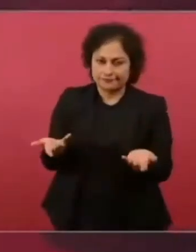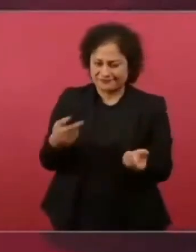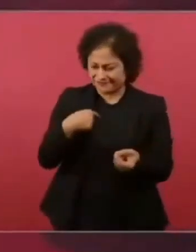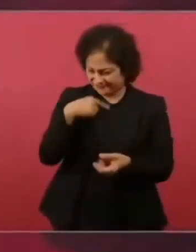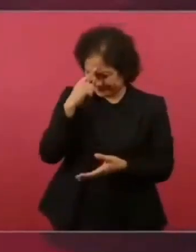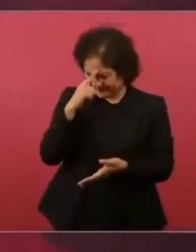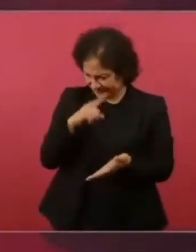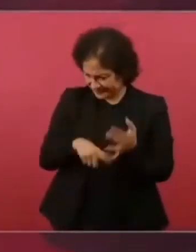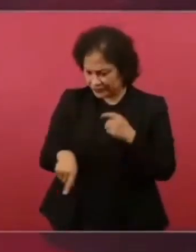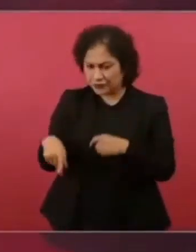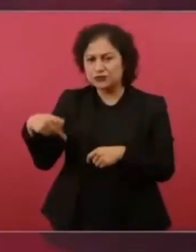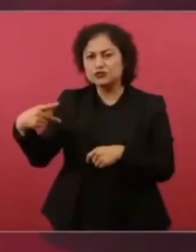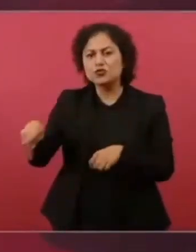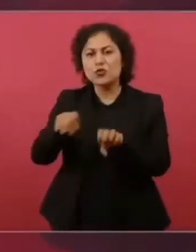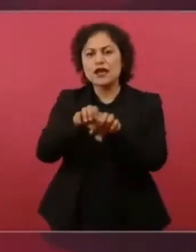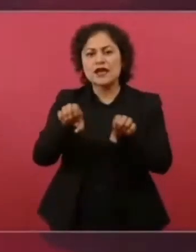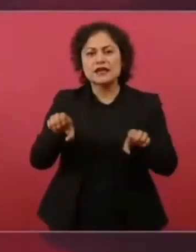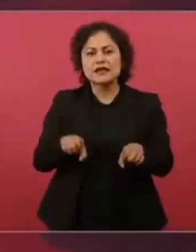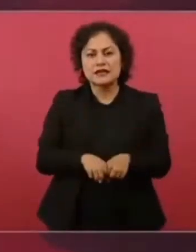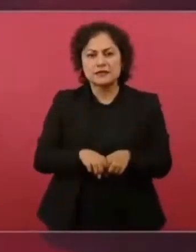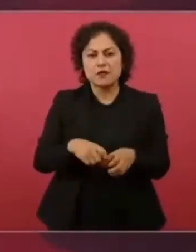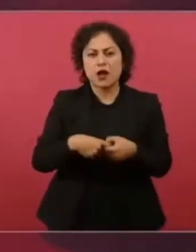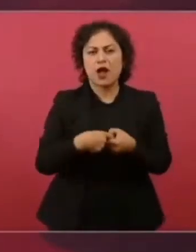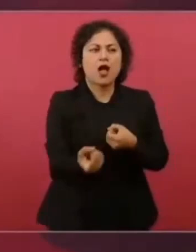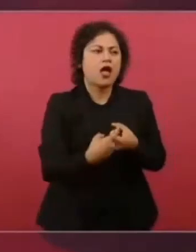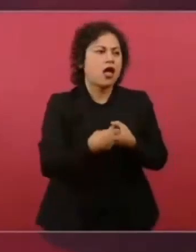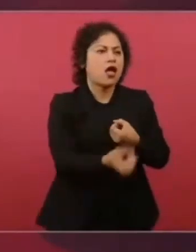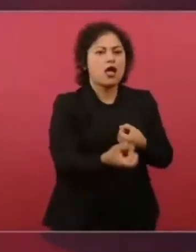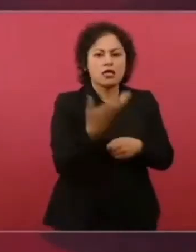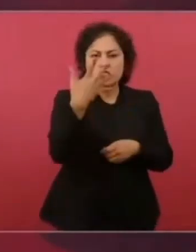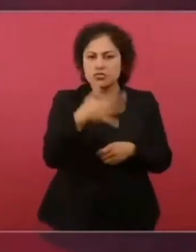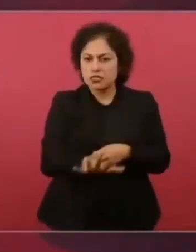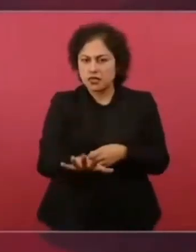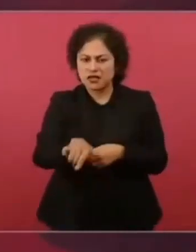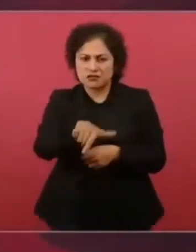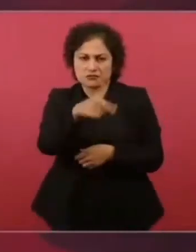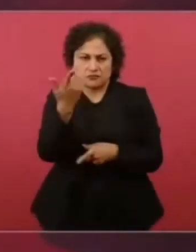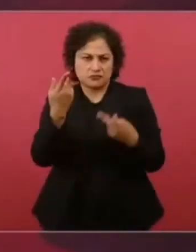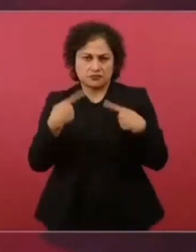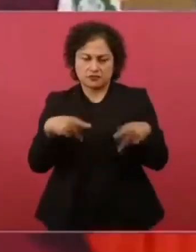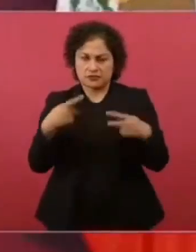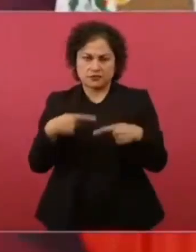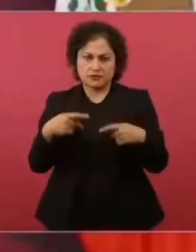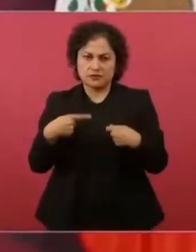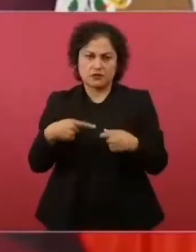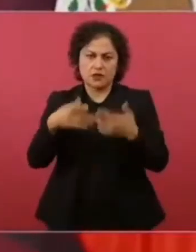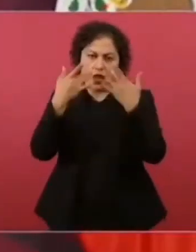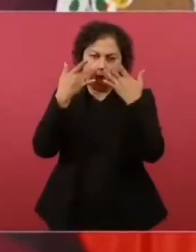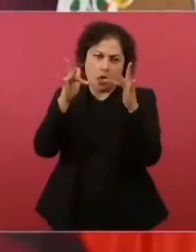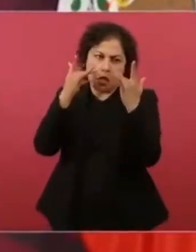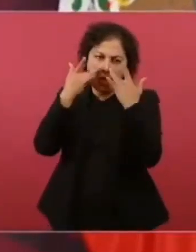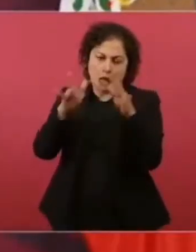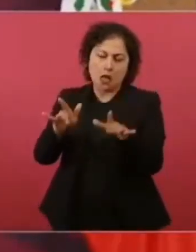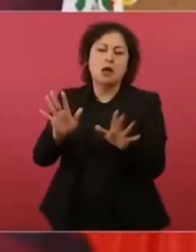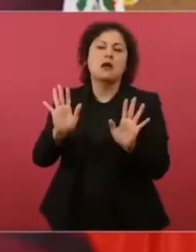tuvo como diez doce secretarios de Hacienda